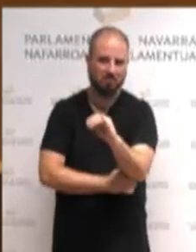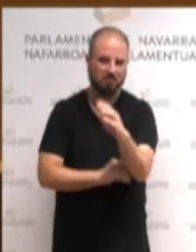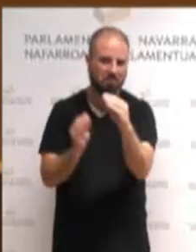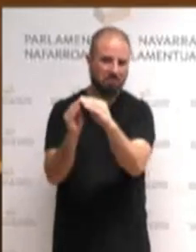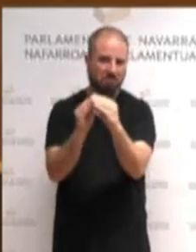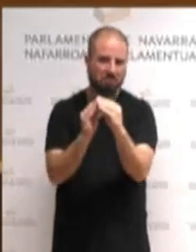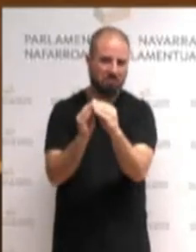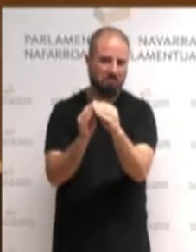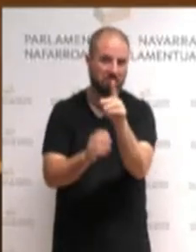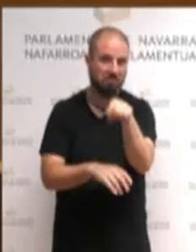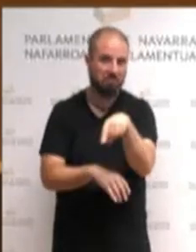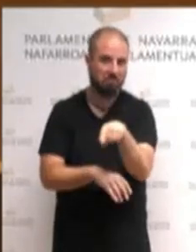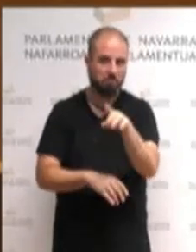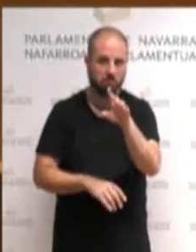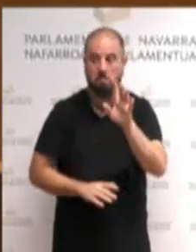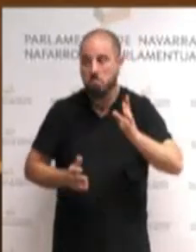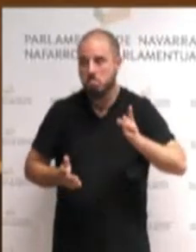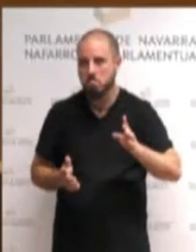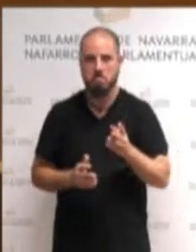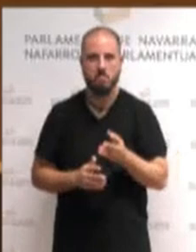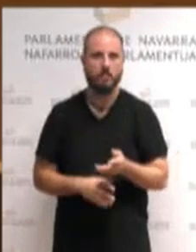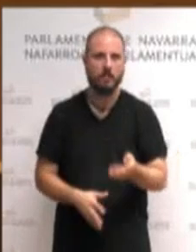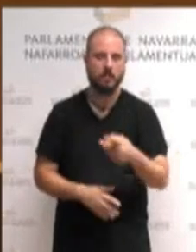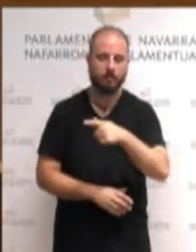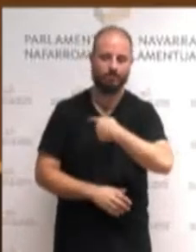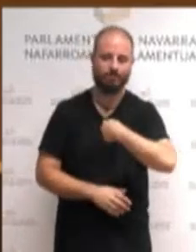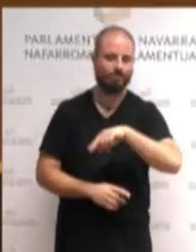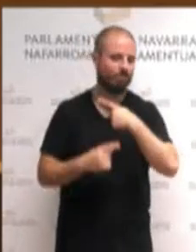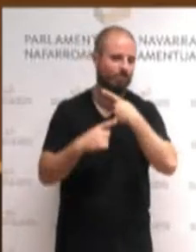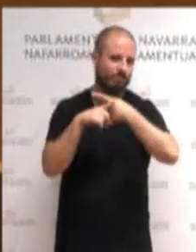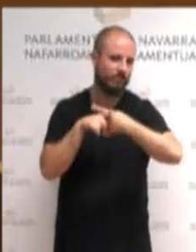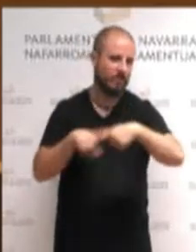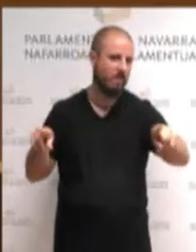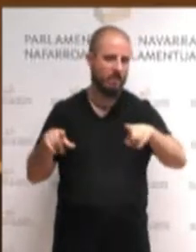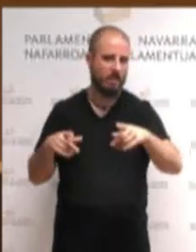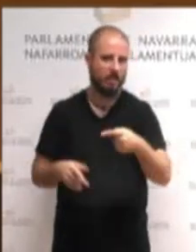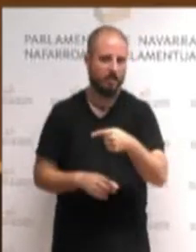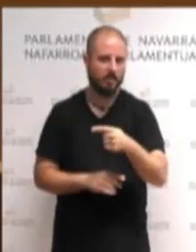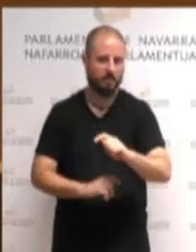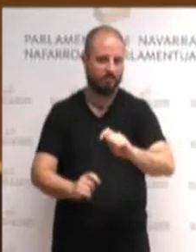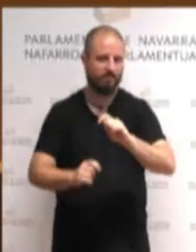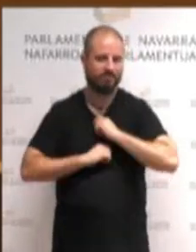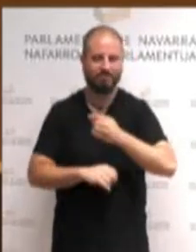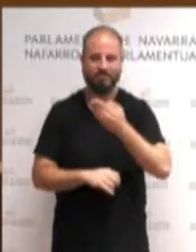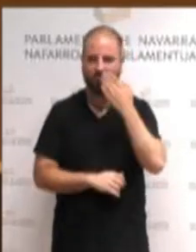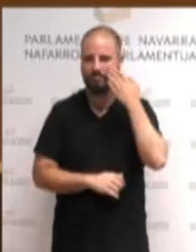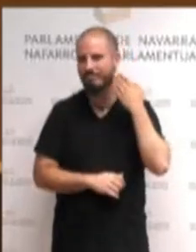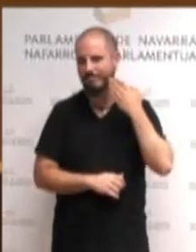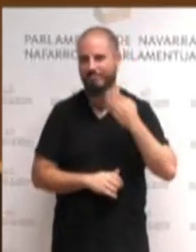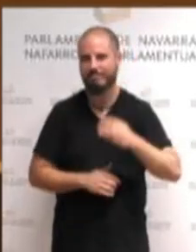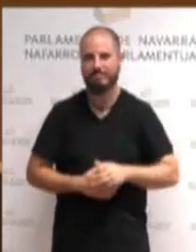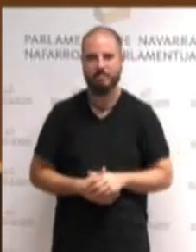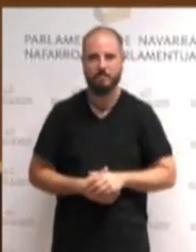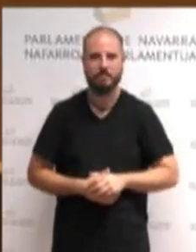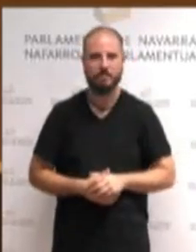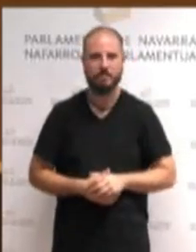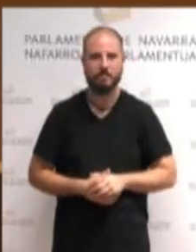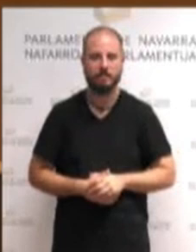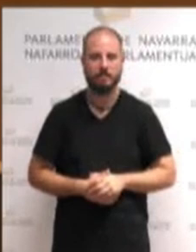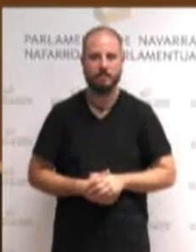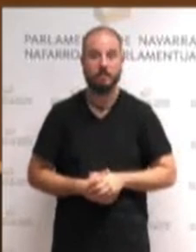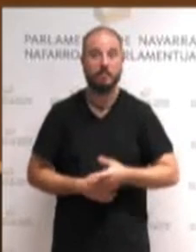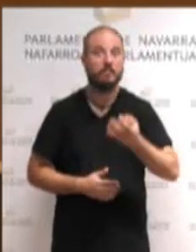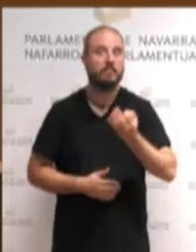Y nosotras somos diferentes en esto y nos enorgullece serlo. ¿Qué pasaría